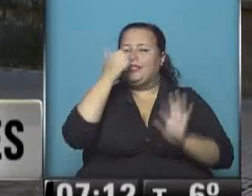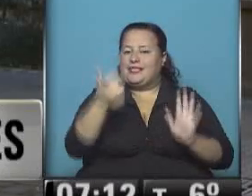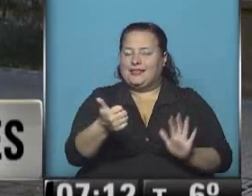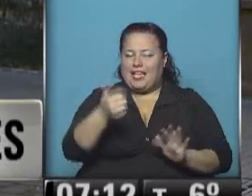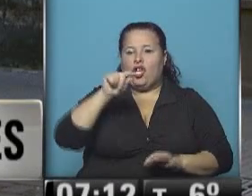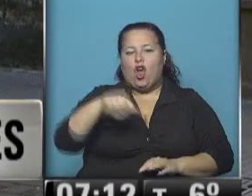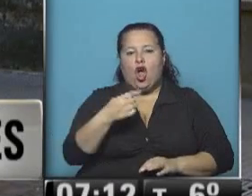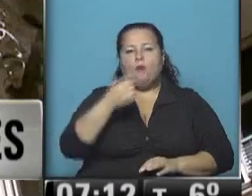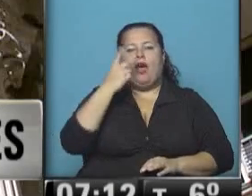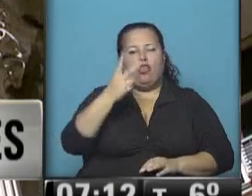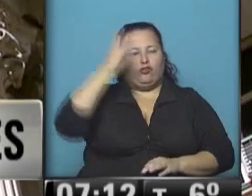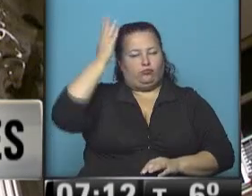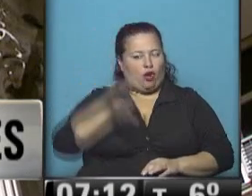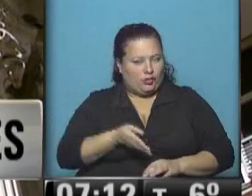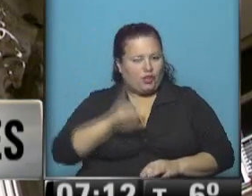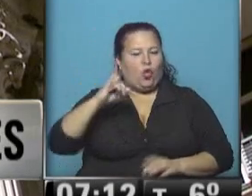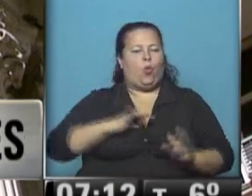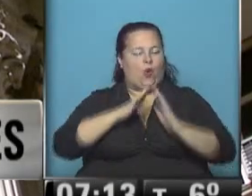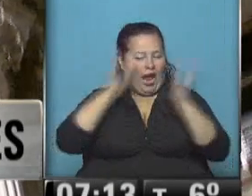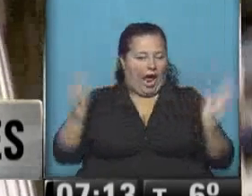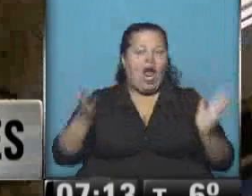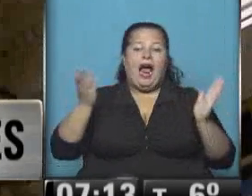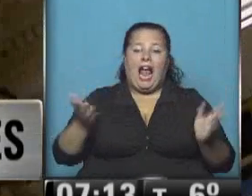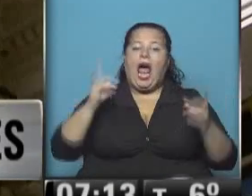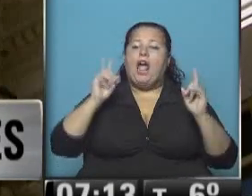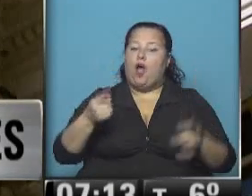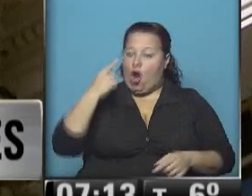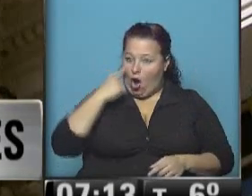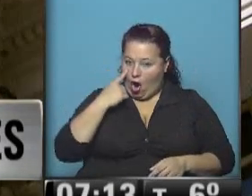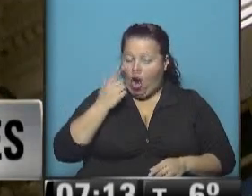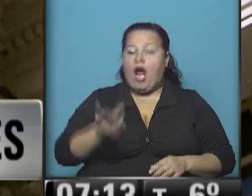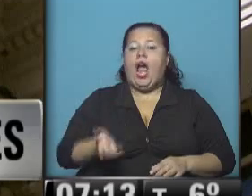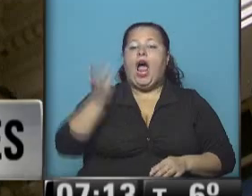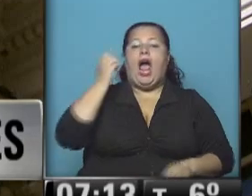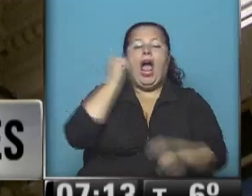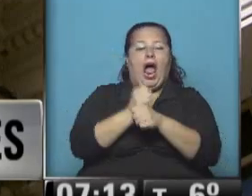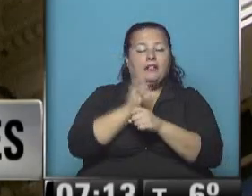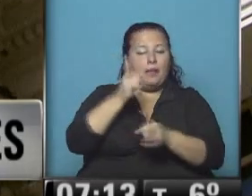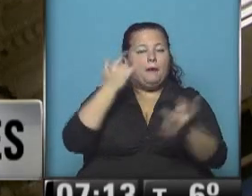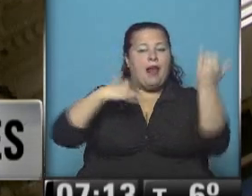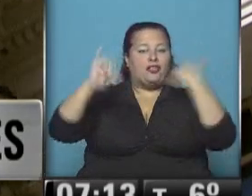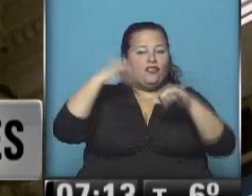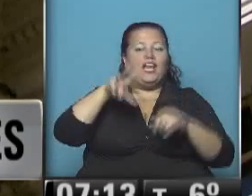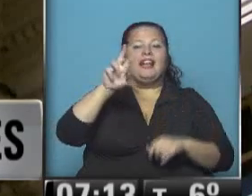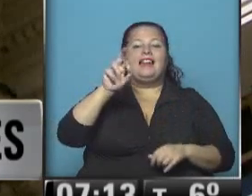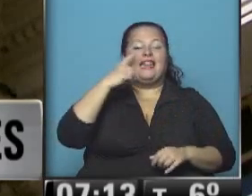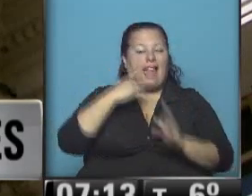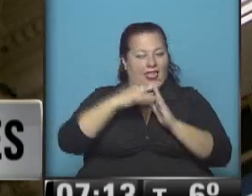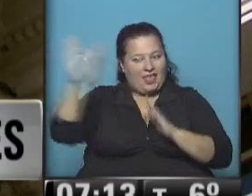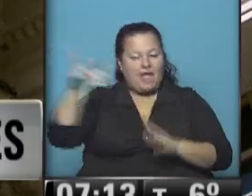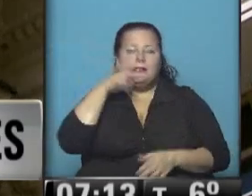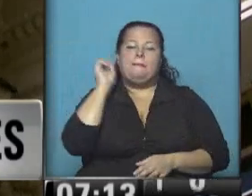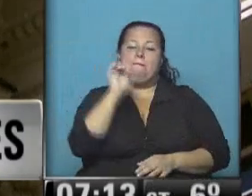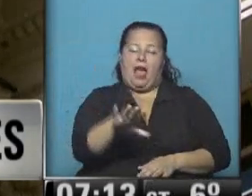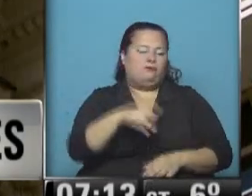,2% anual. Claro, pero también, ojo, que aumentan hasta los plazos fijos desde los 30 días. usted pone su